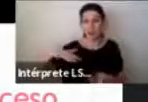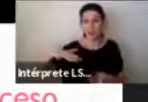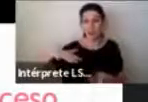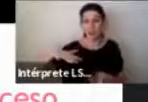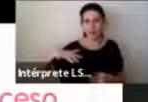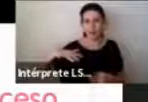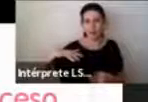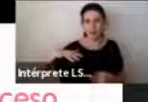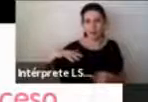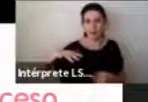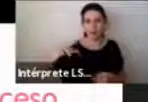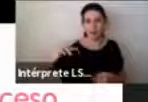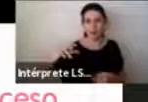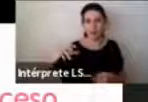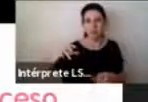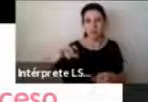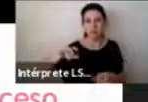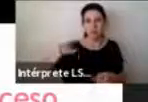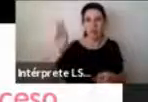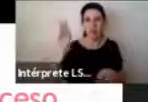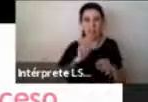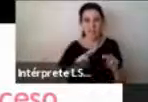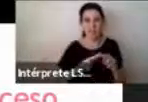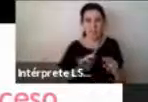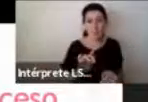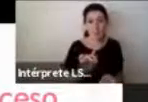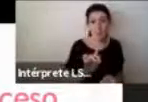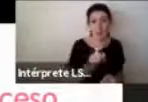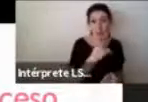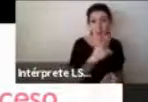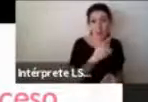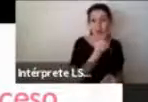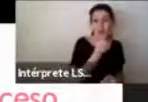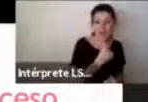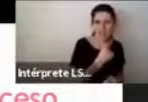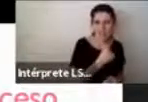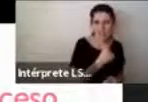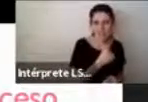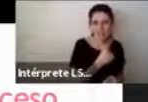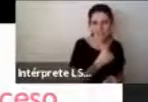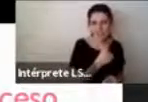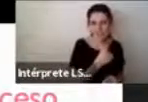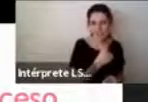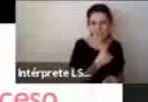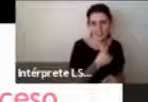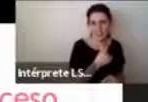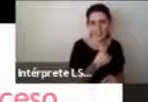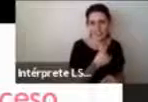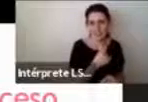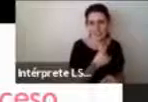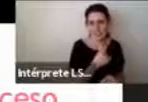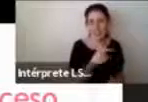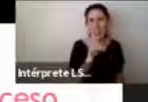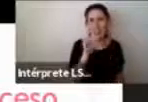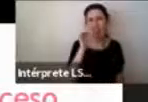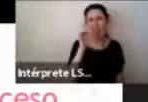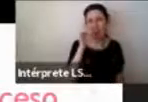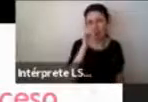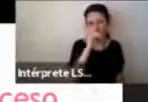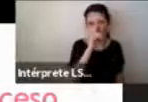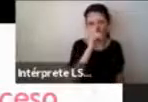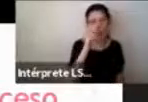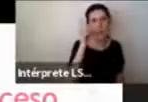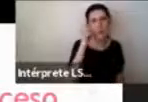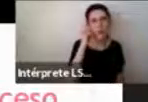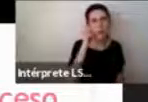nosotros es más simple, entonces le dimos el significado de que así como fue difícil pensar un cuento que incluyera a